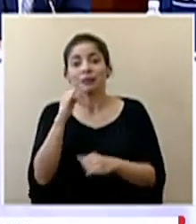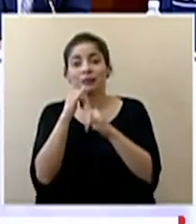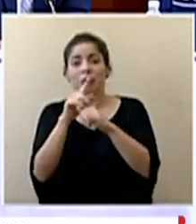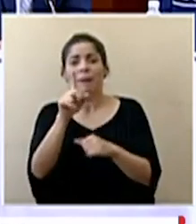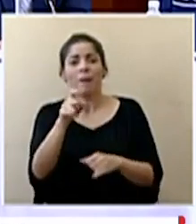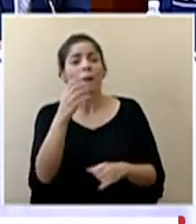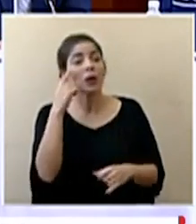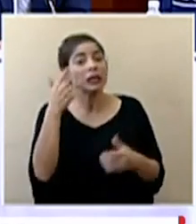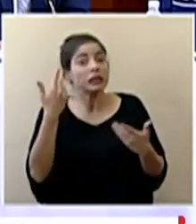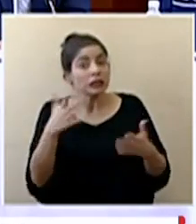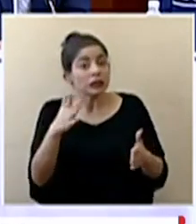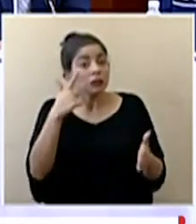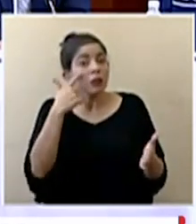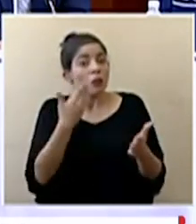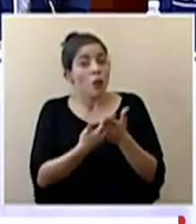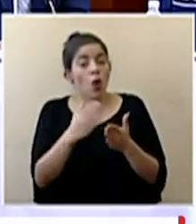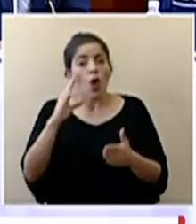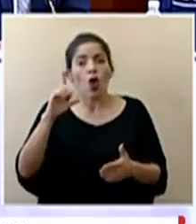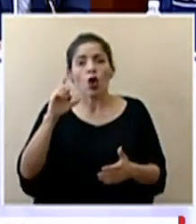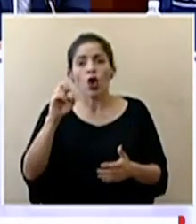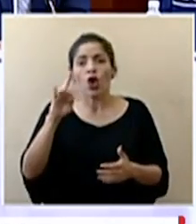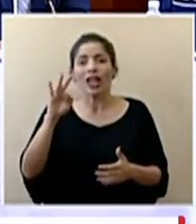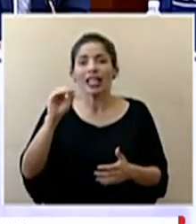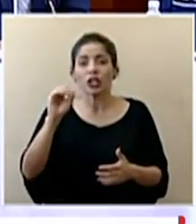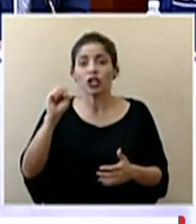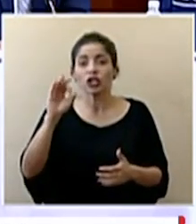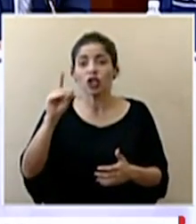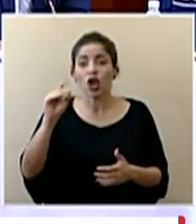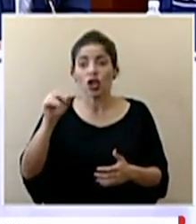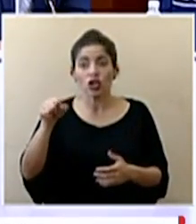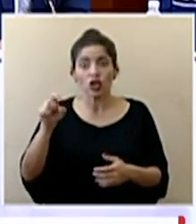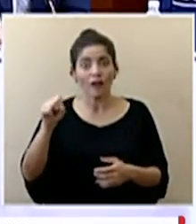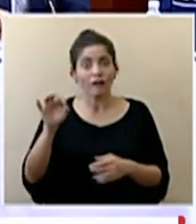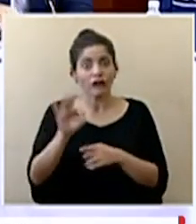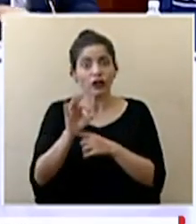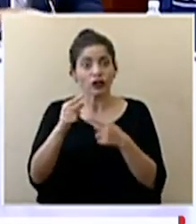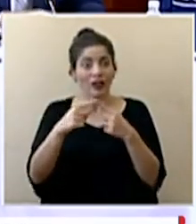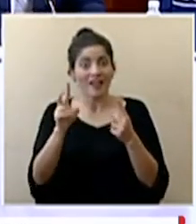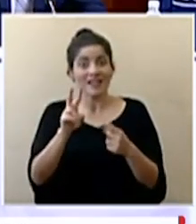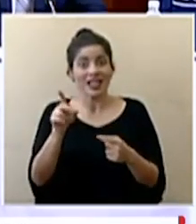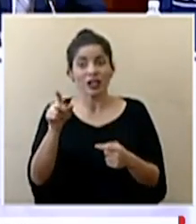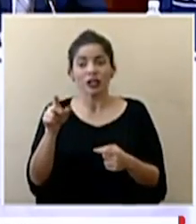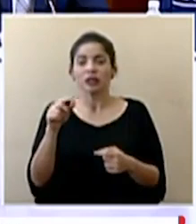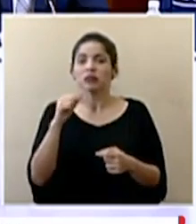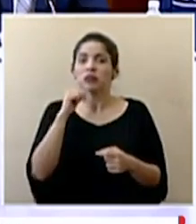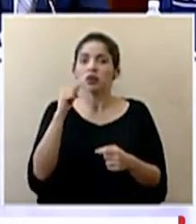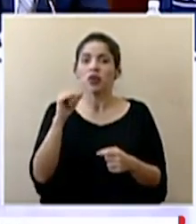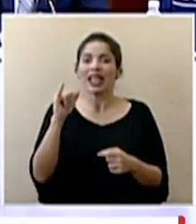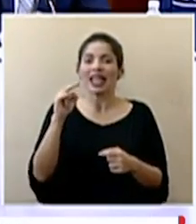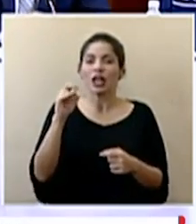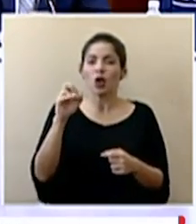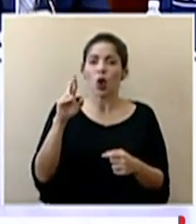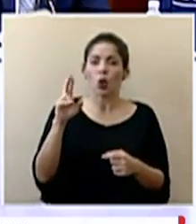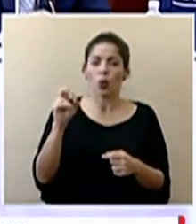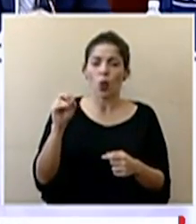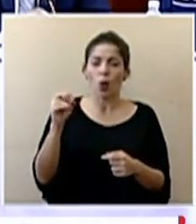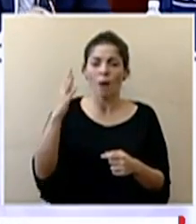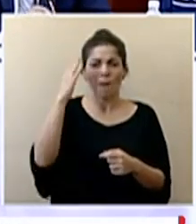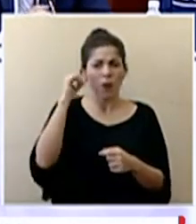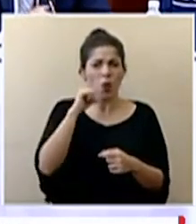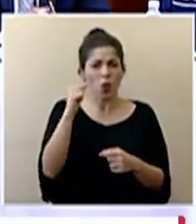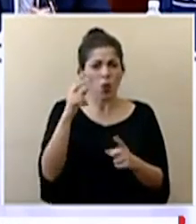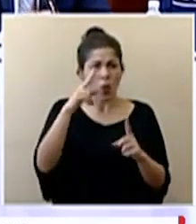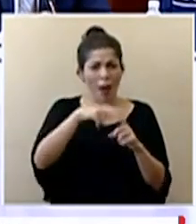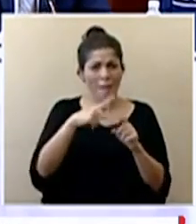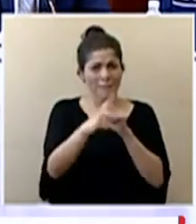qué habiendo evidencia sobre el efecto del clorito de sodio contra los virus en general y sabiendo que es inocuo no se pueden hacer pruebas en nuestro país en la Universidad de